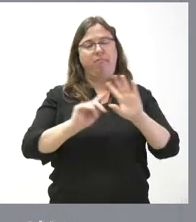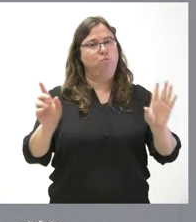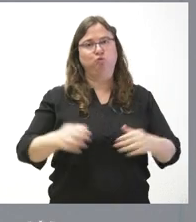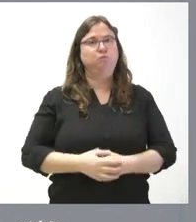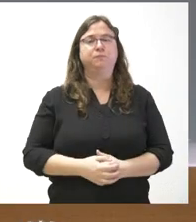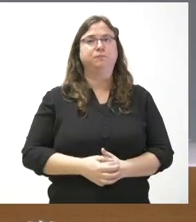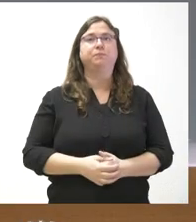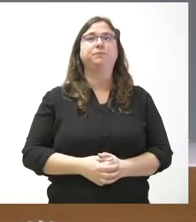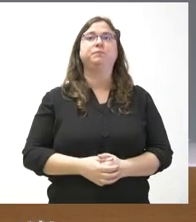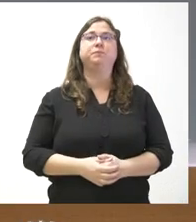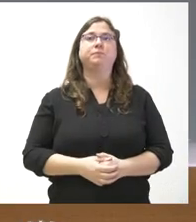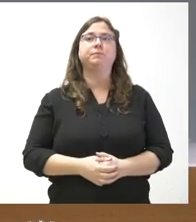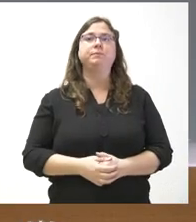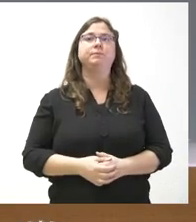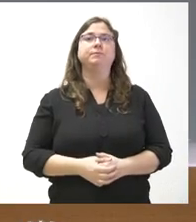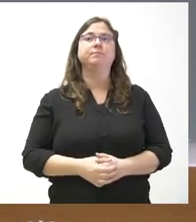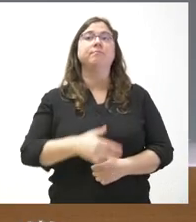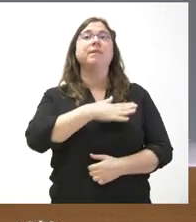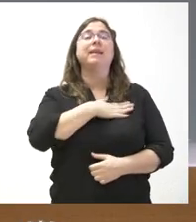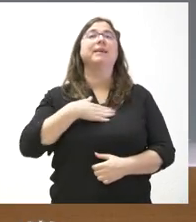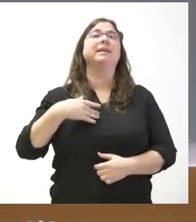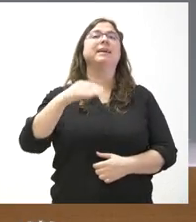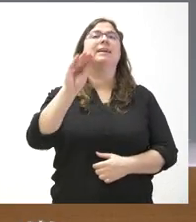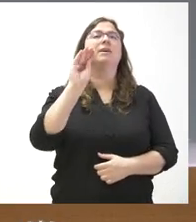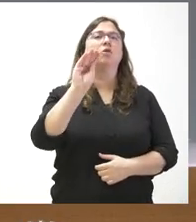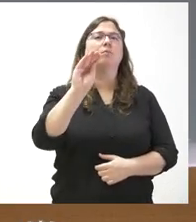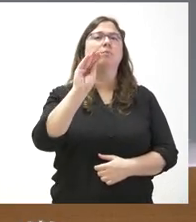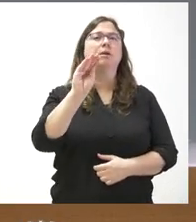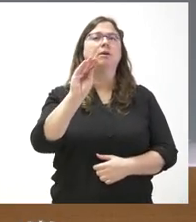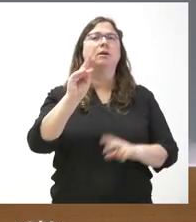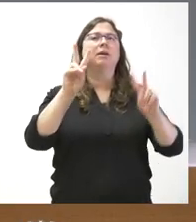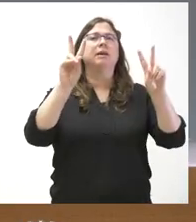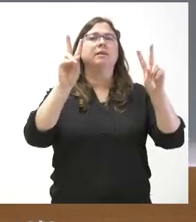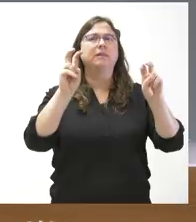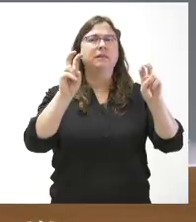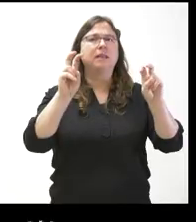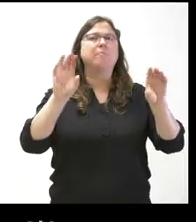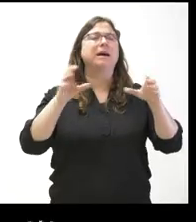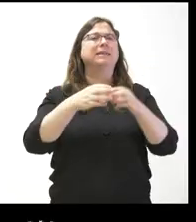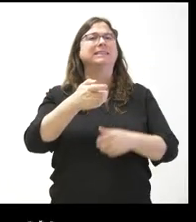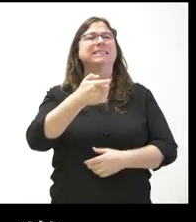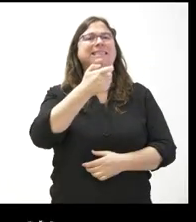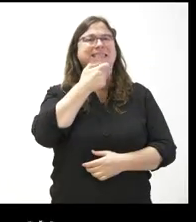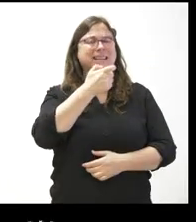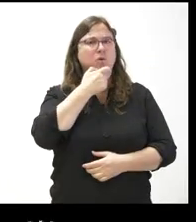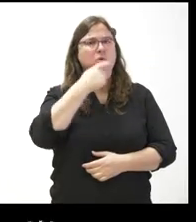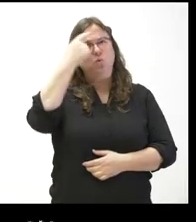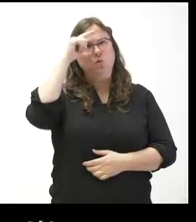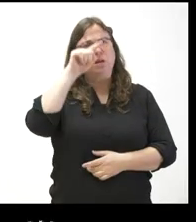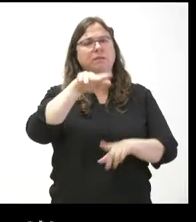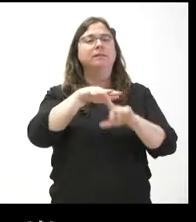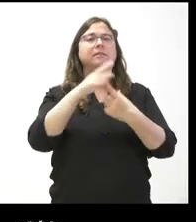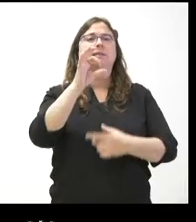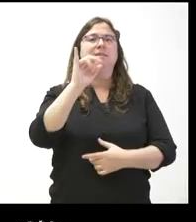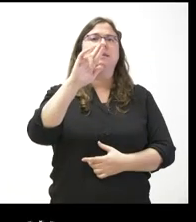realizamos. Sí, yo quería preguntar sobre tu asunto. Es el asunto de Siro. No sé si tienen conocimiento de cómo está la situación, qué les parece,